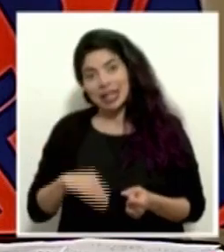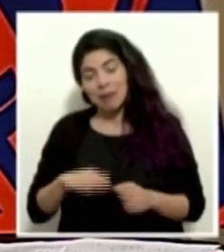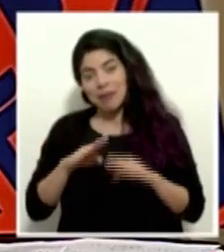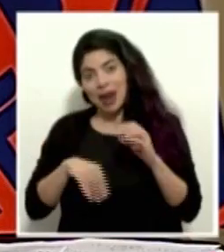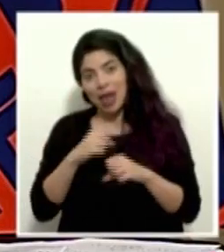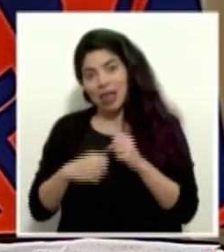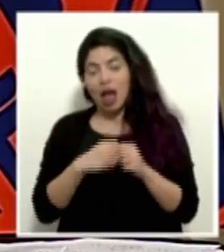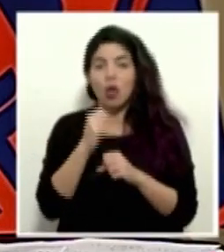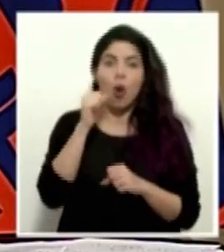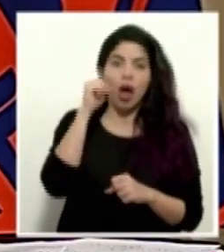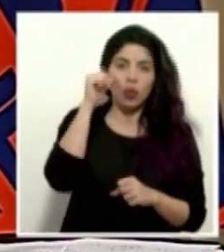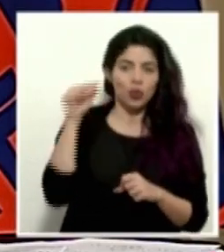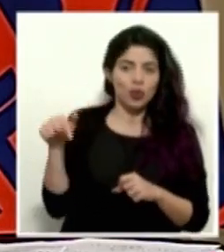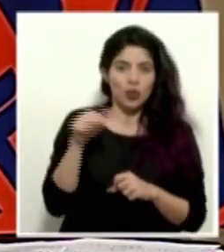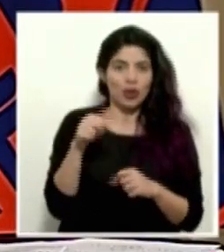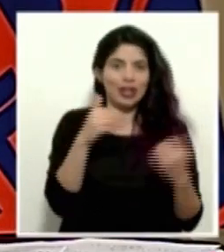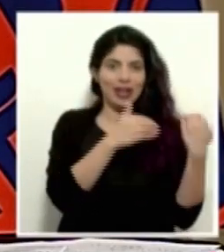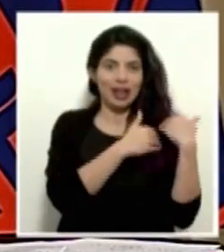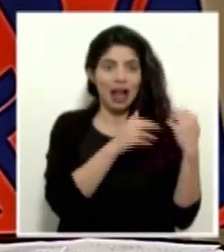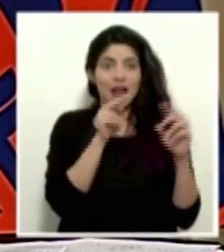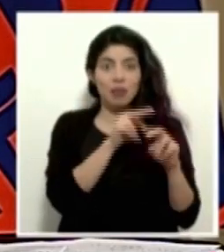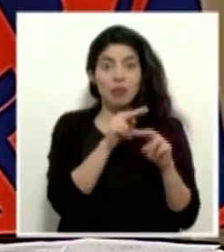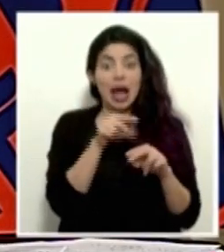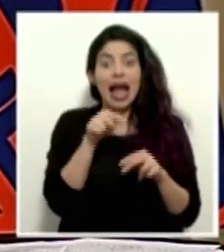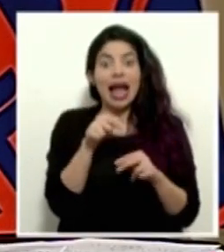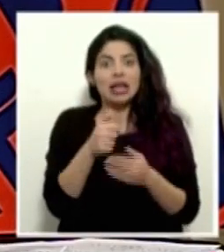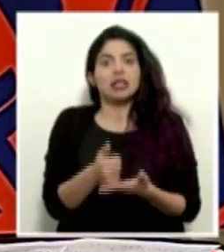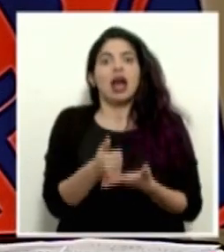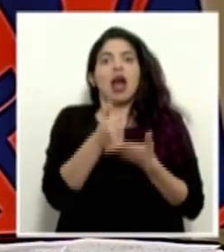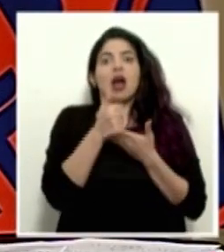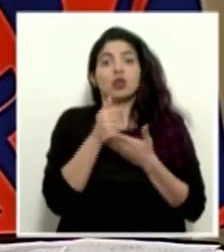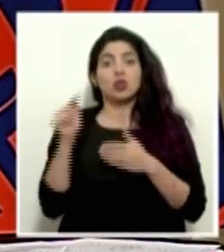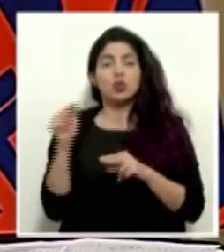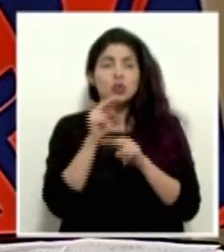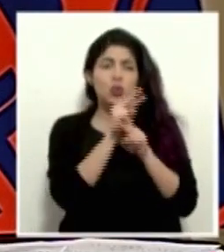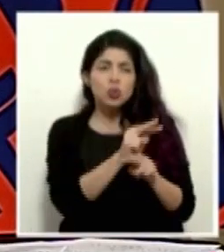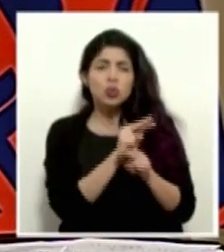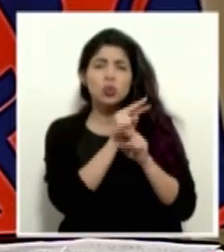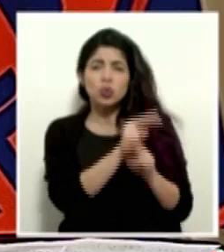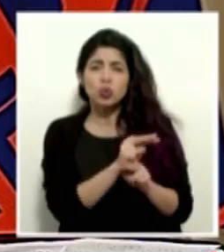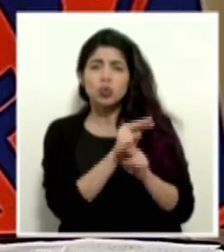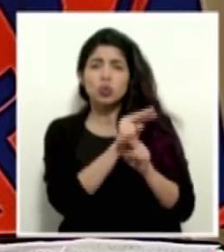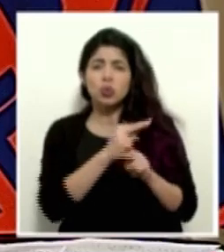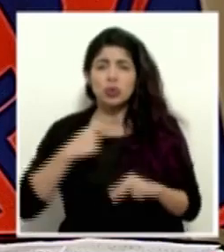menores de edad. Y eso es la garantía de que con ese monitoreo